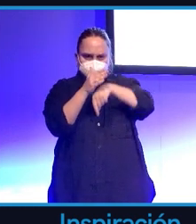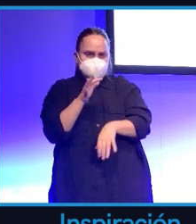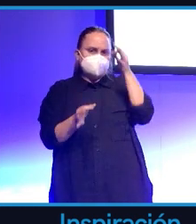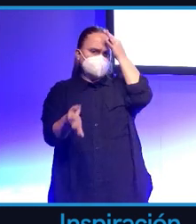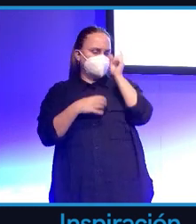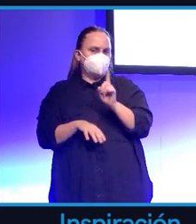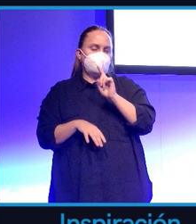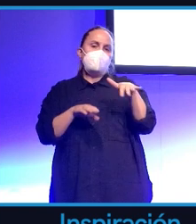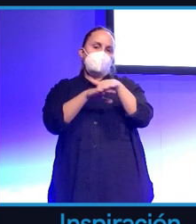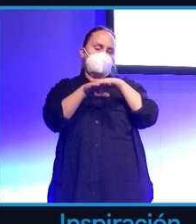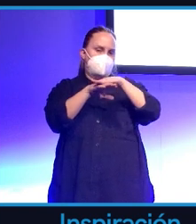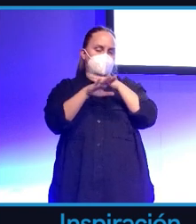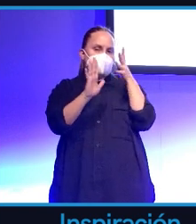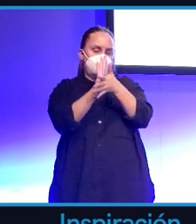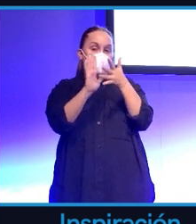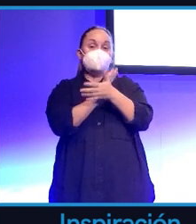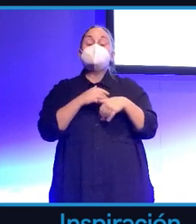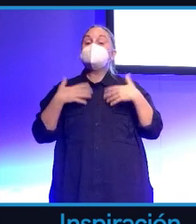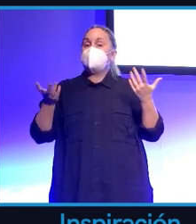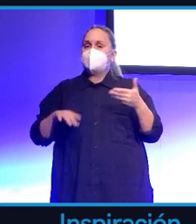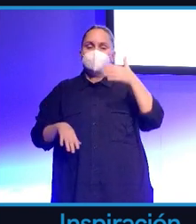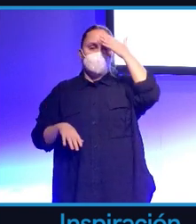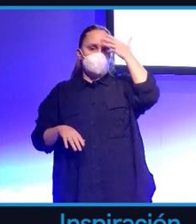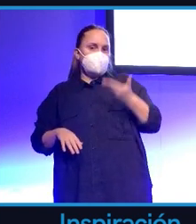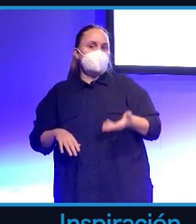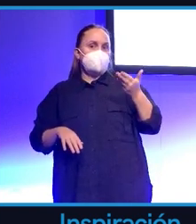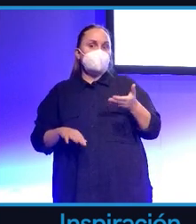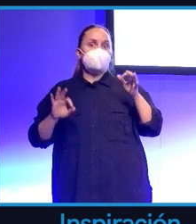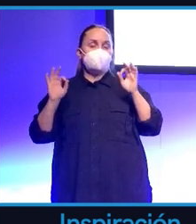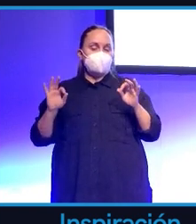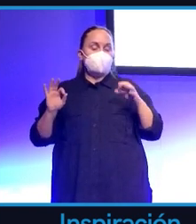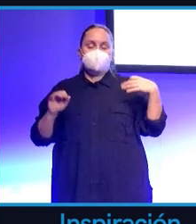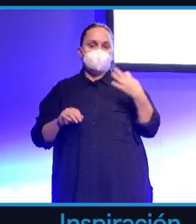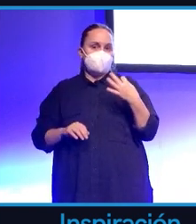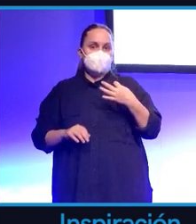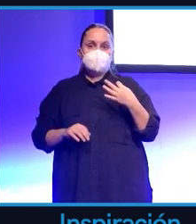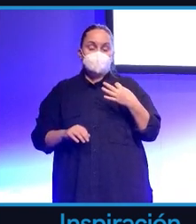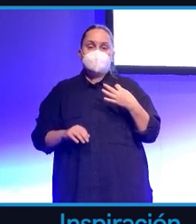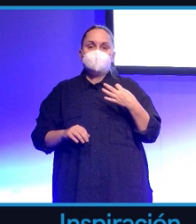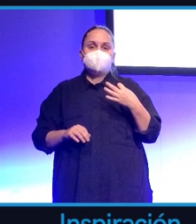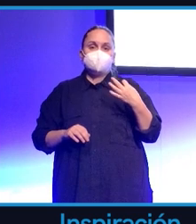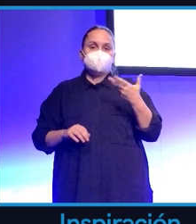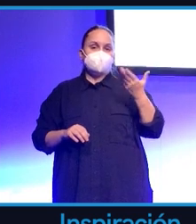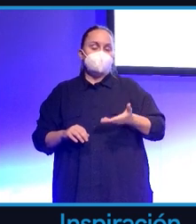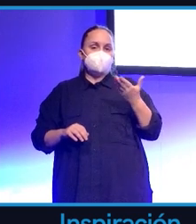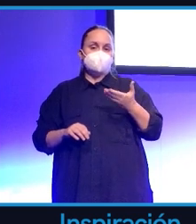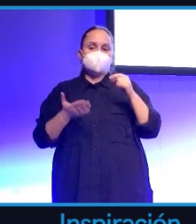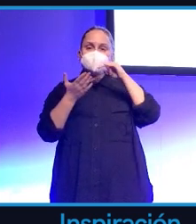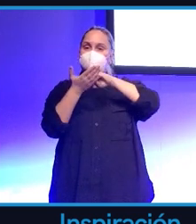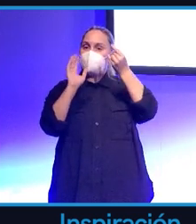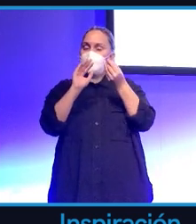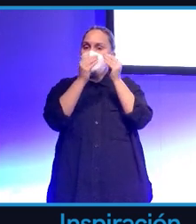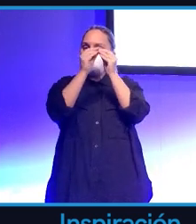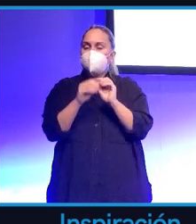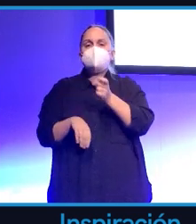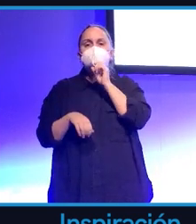concretas. Entonces, es fundamental para conocer cómo se desarrollan estas tecnologías y qué hay